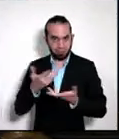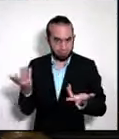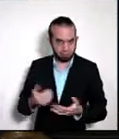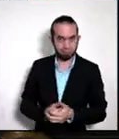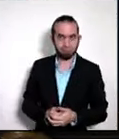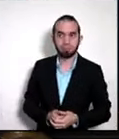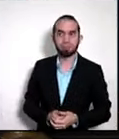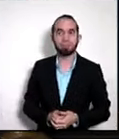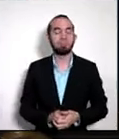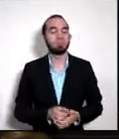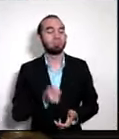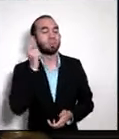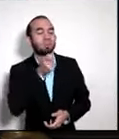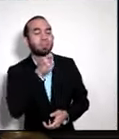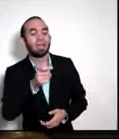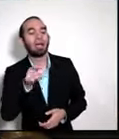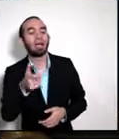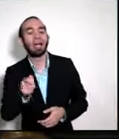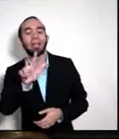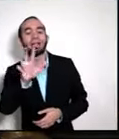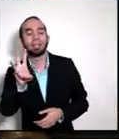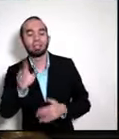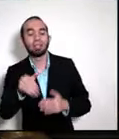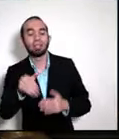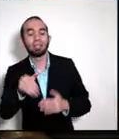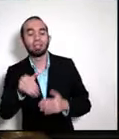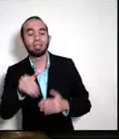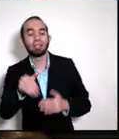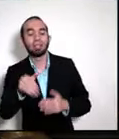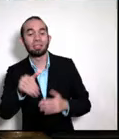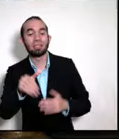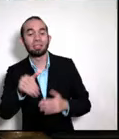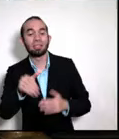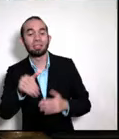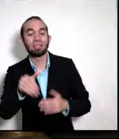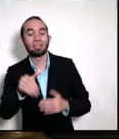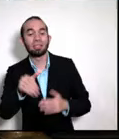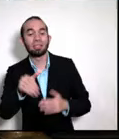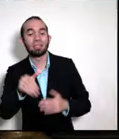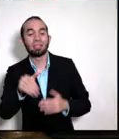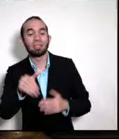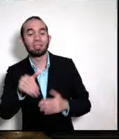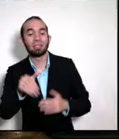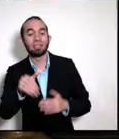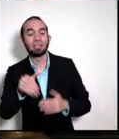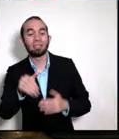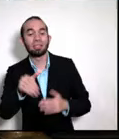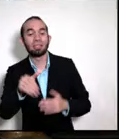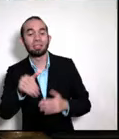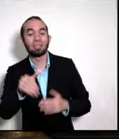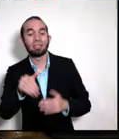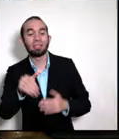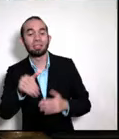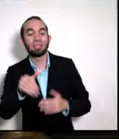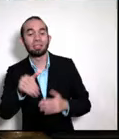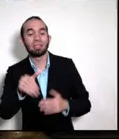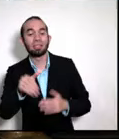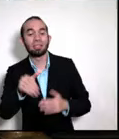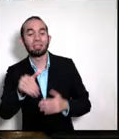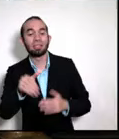Canal 36 y se alista Tatiana del Financiero. Buenas noches, don Manuel José Luis Rodríguez de Televisión Canal 36.